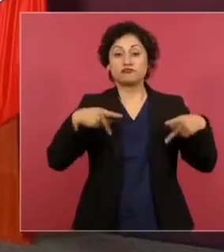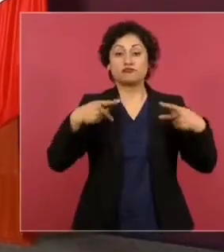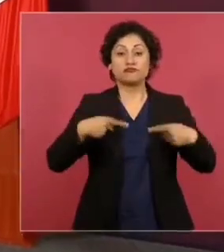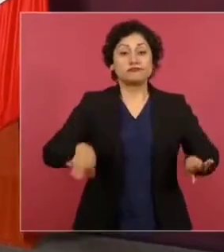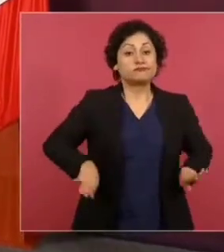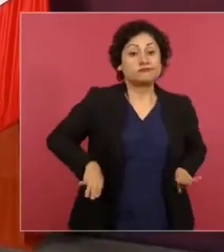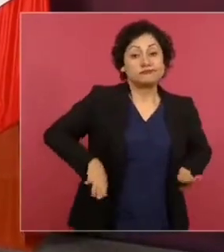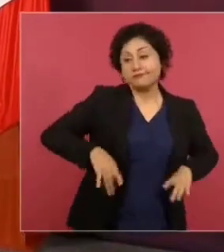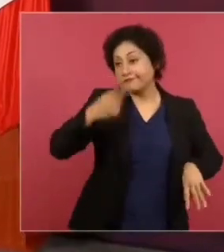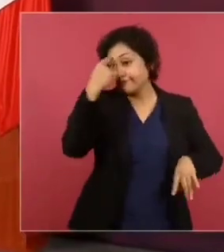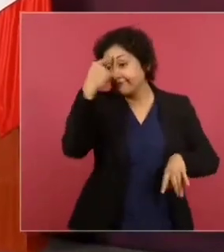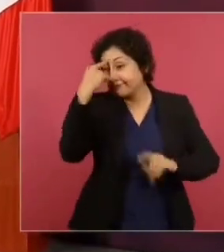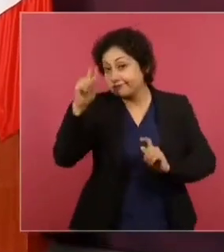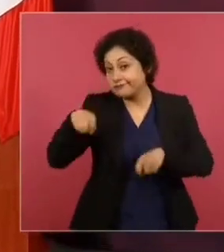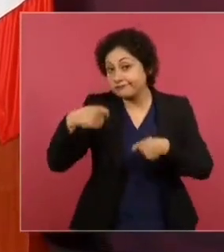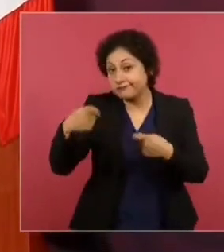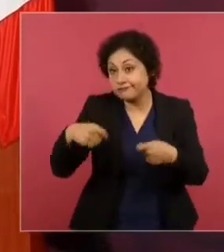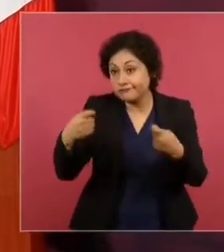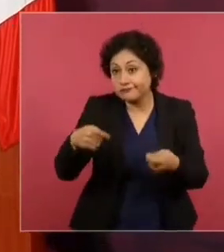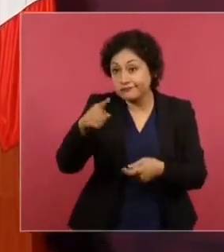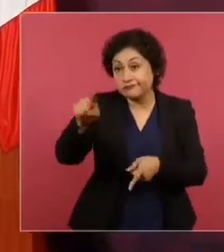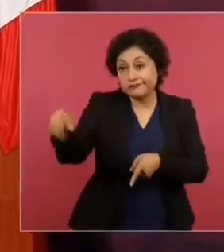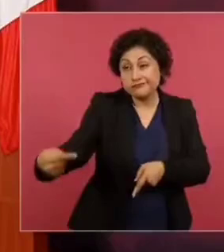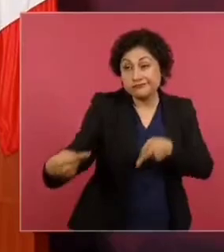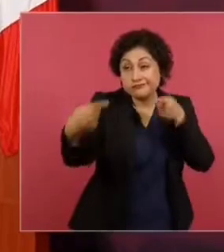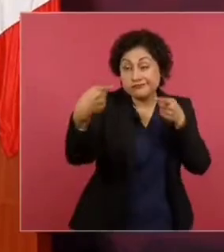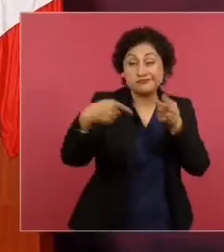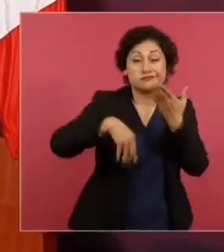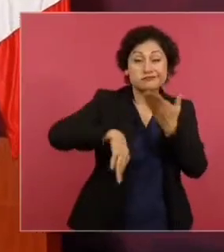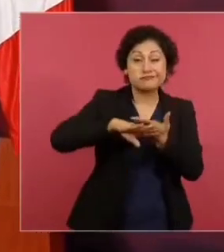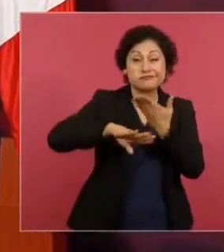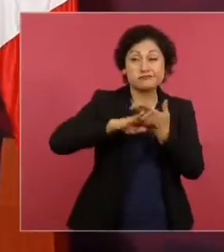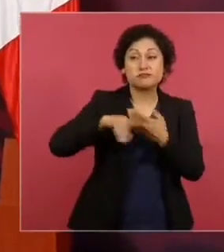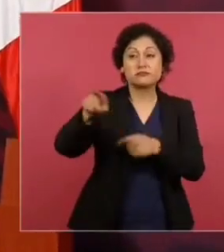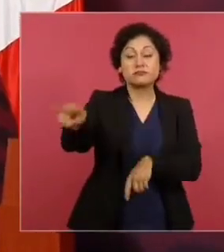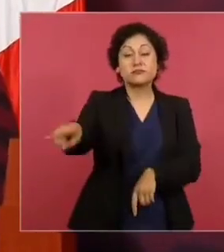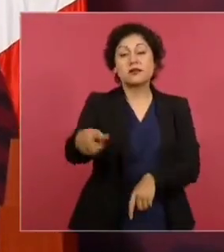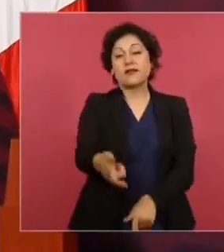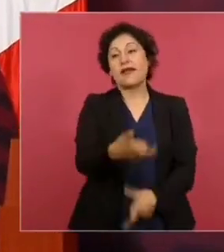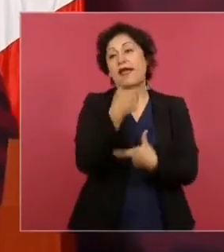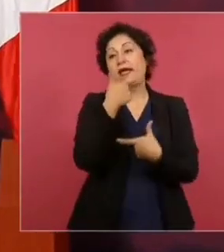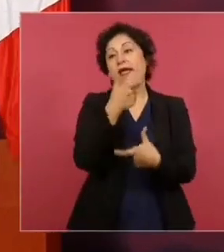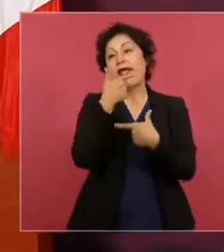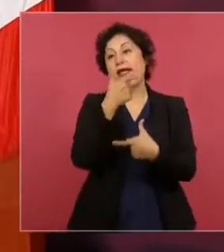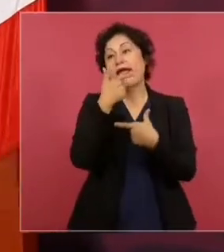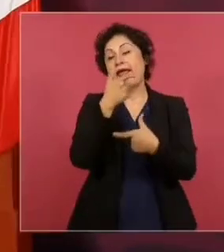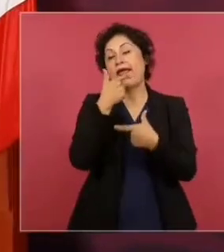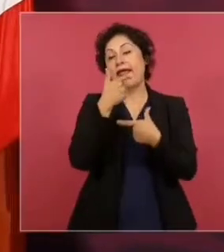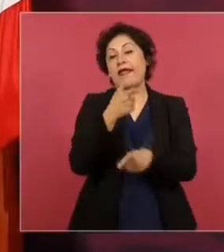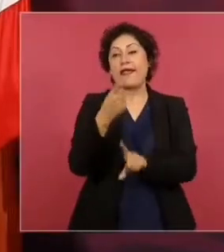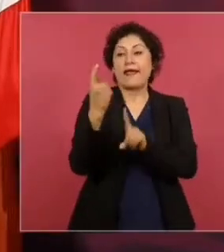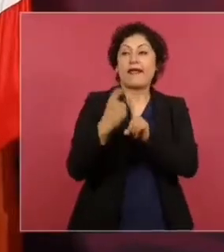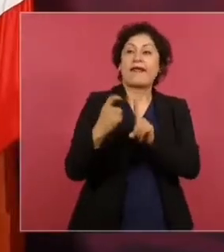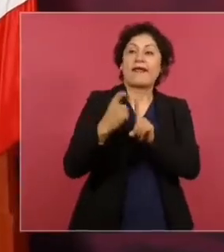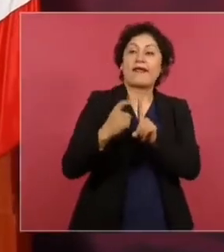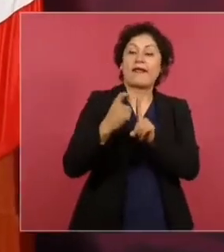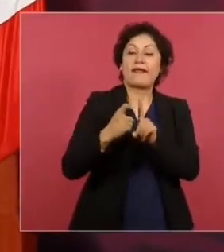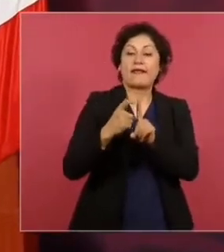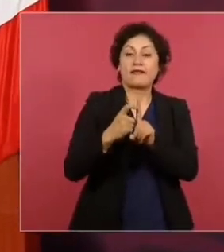Y digan que no va a ser como el de Dinamarca. No, no va a ser como el de Dinamarca,